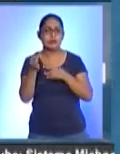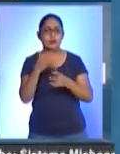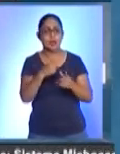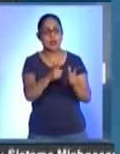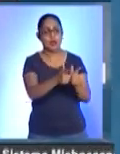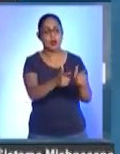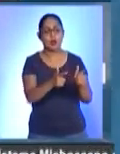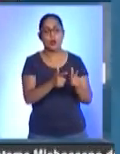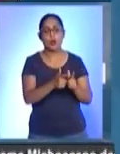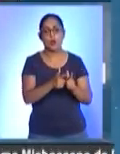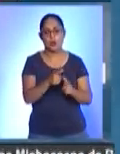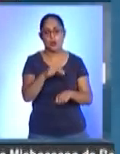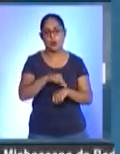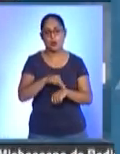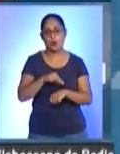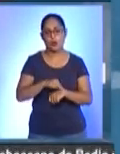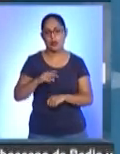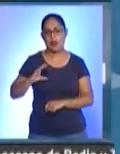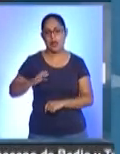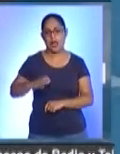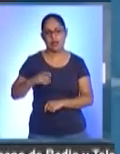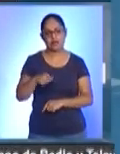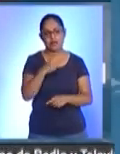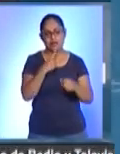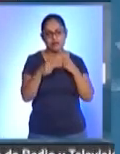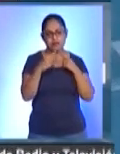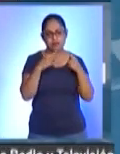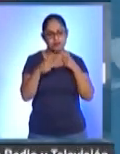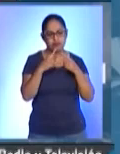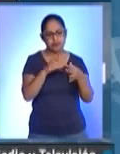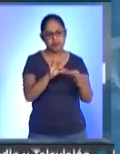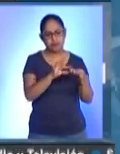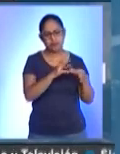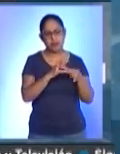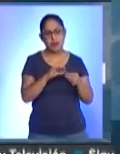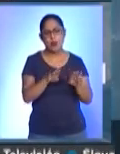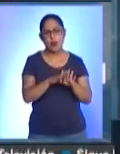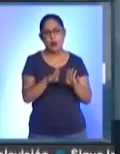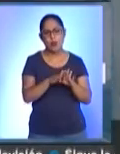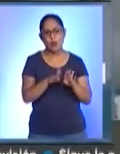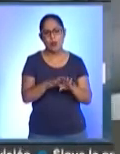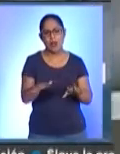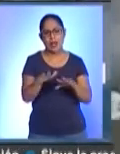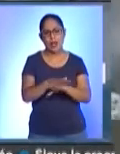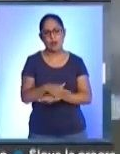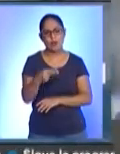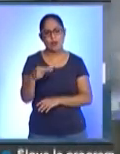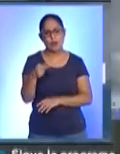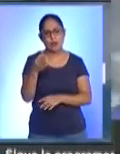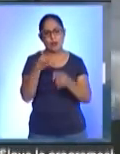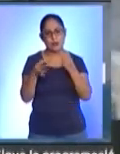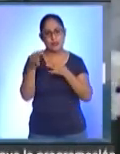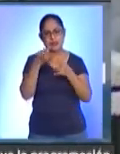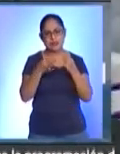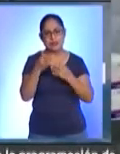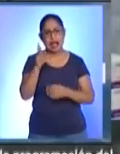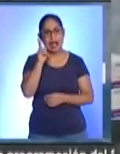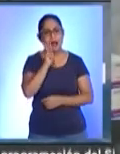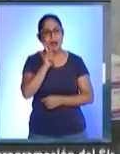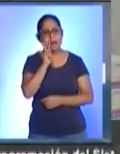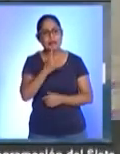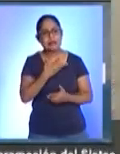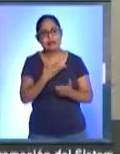oncólogos, han visto opciones de tratamiento entre los mismos grupos de medicamentos que se manejan.